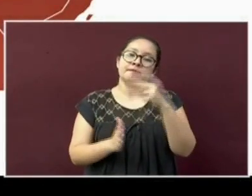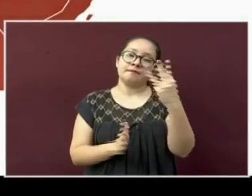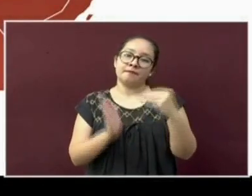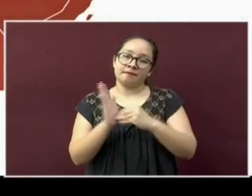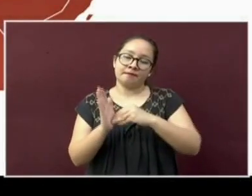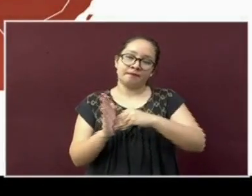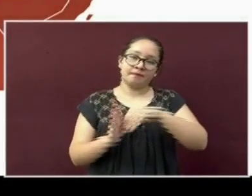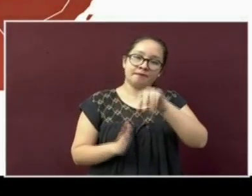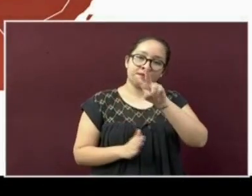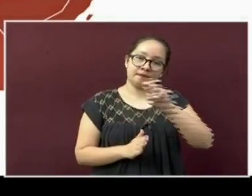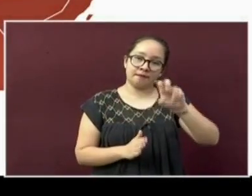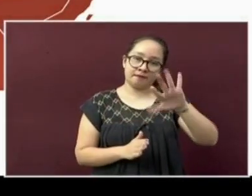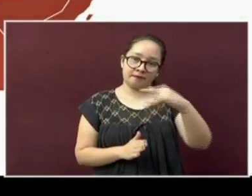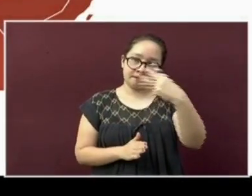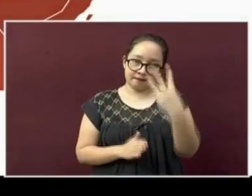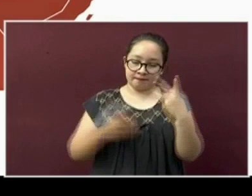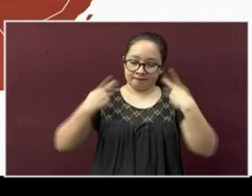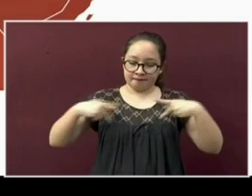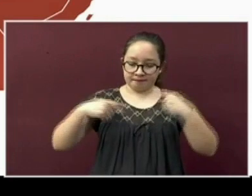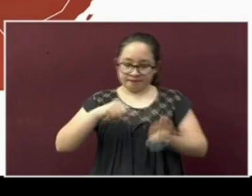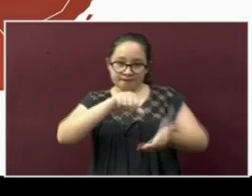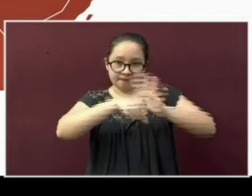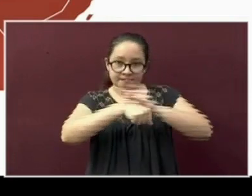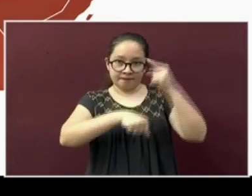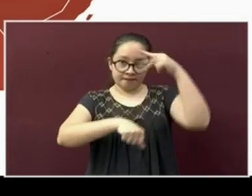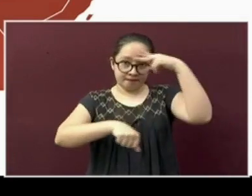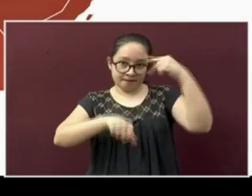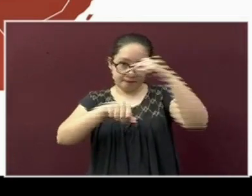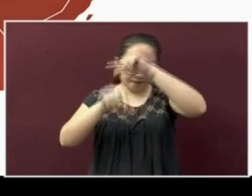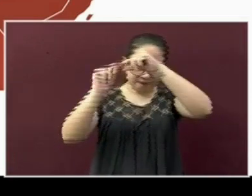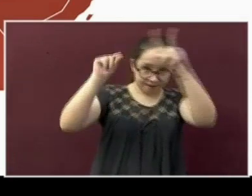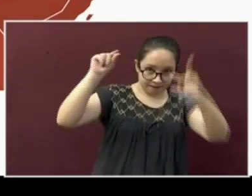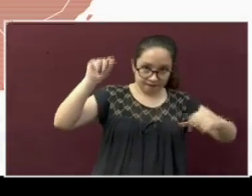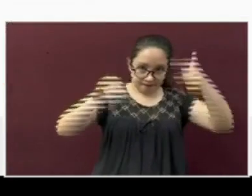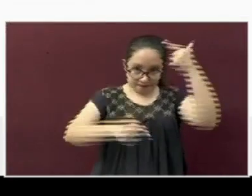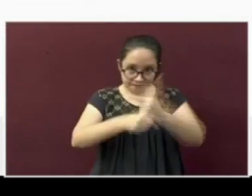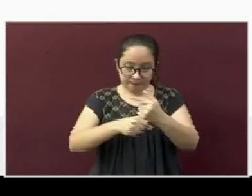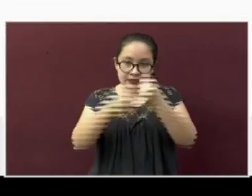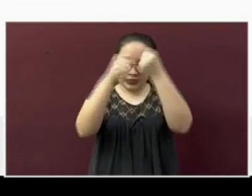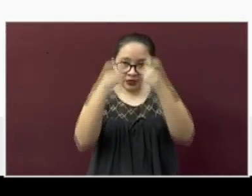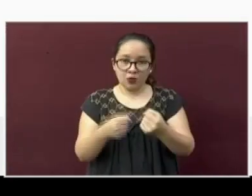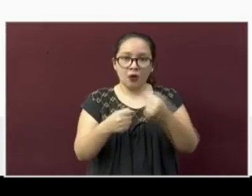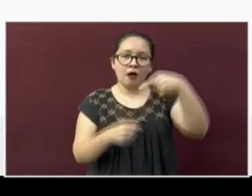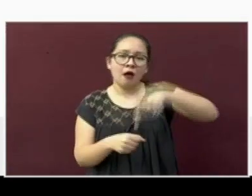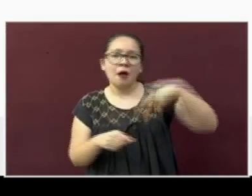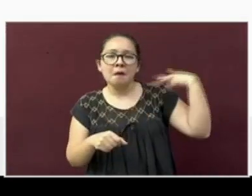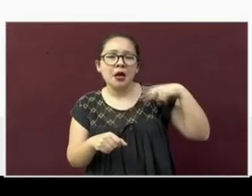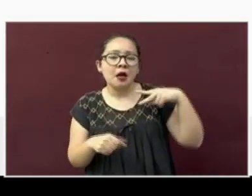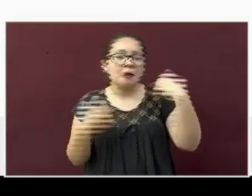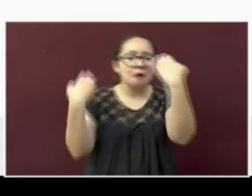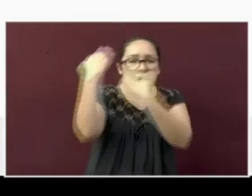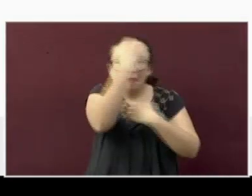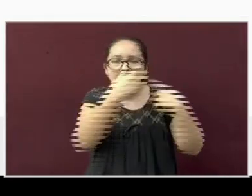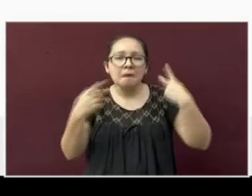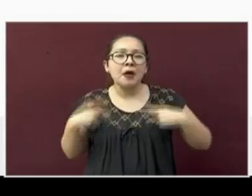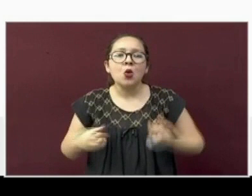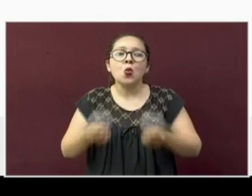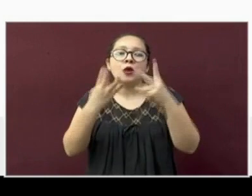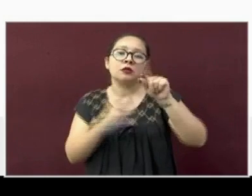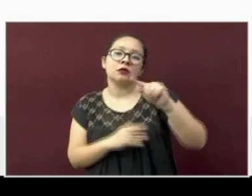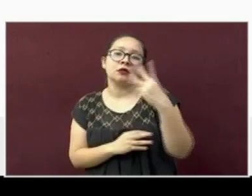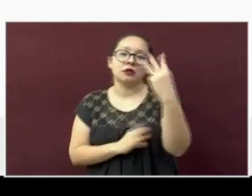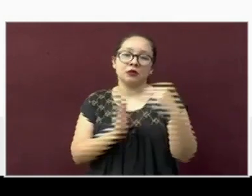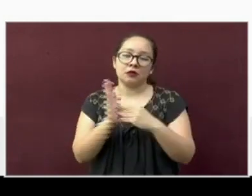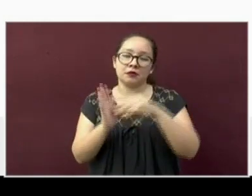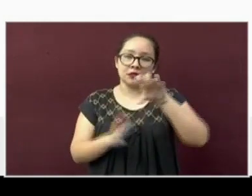casos positivos a COVID-19 registrados a nivel nacional. Los casos atendidos en el estado, setenta y tres